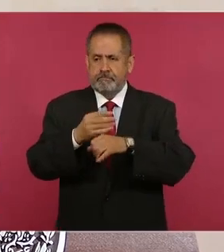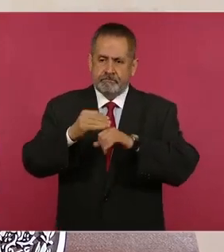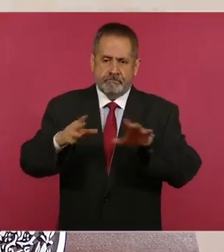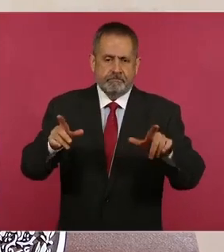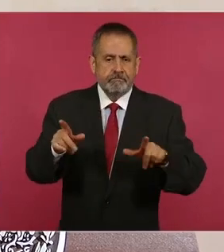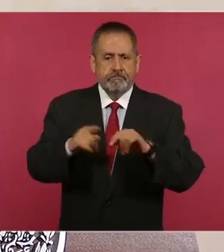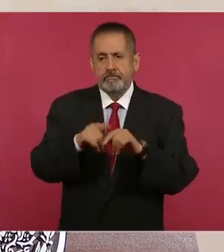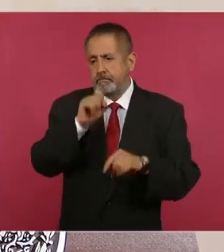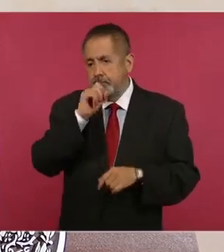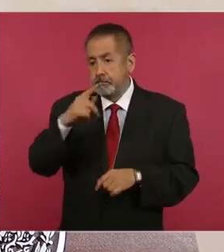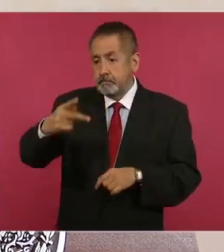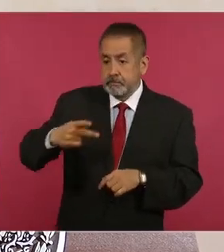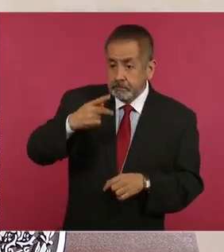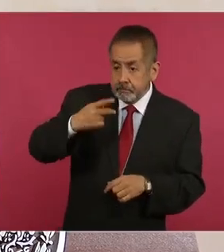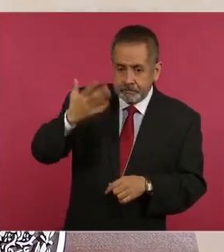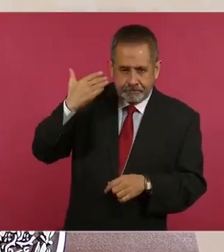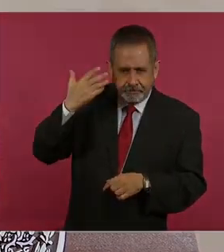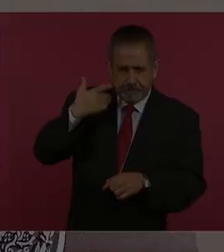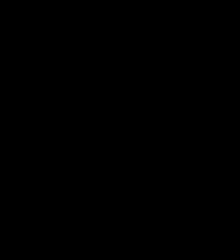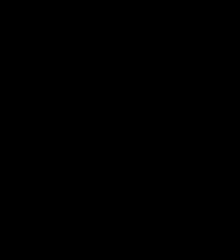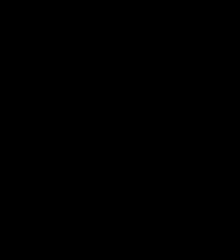también respuesta al planteamiento que se hizo aquí en la conferencia.